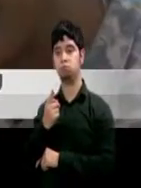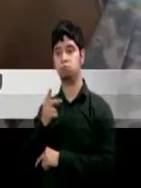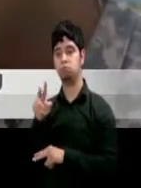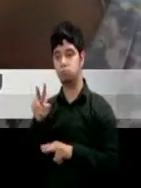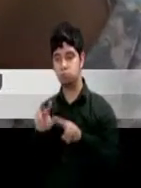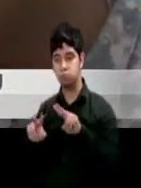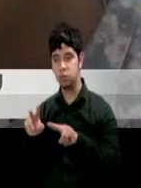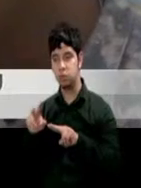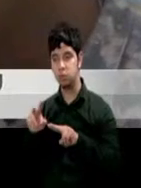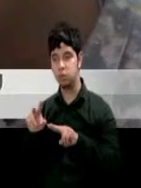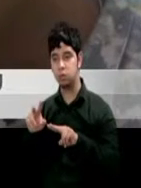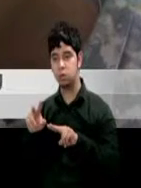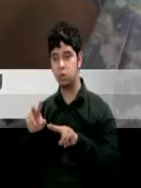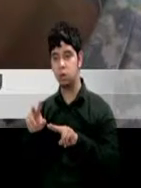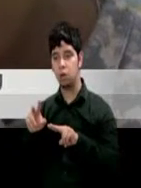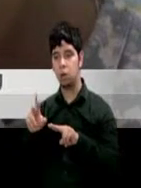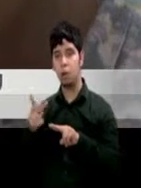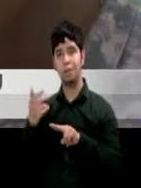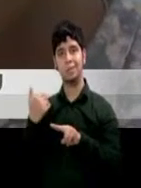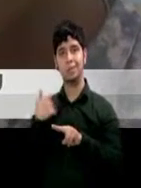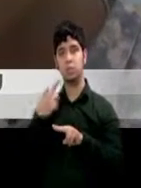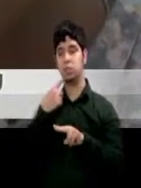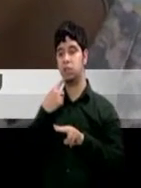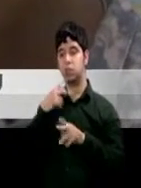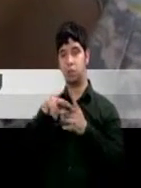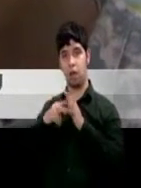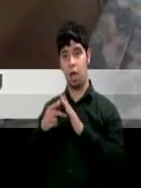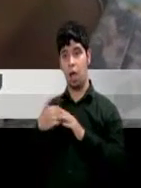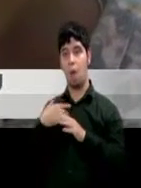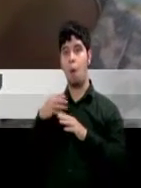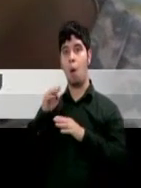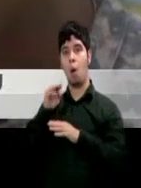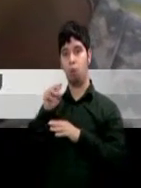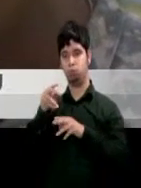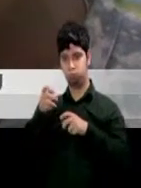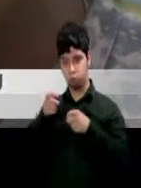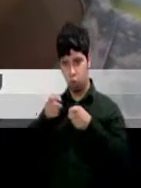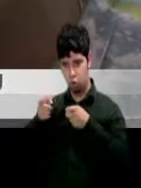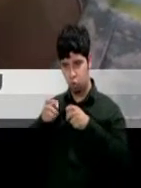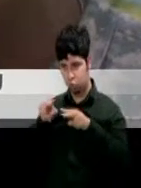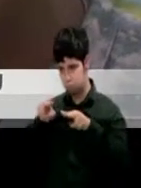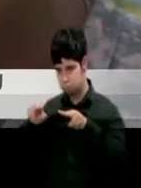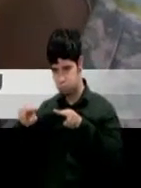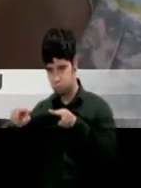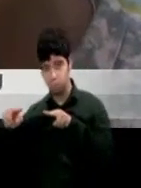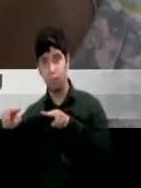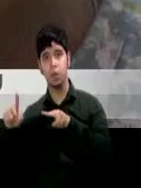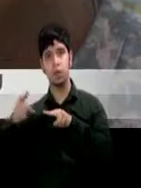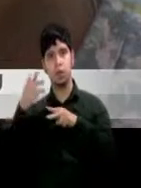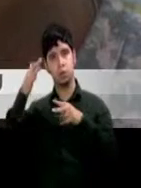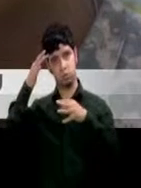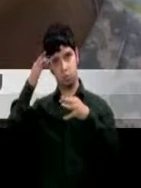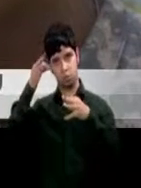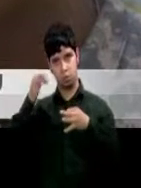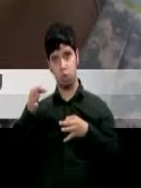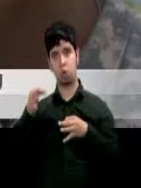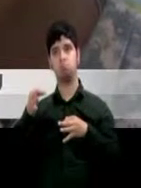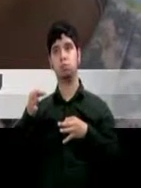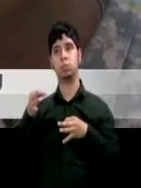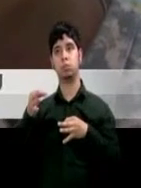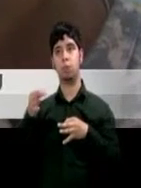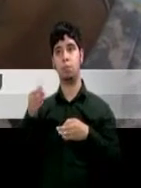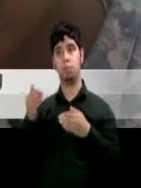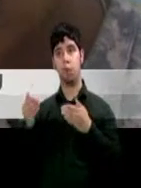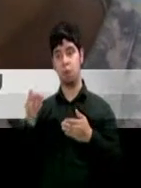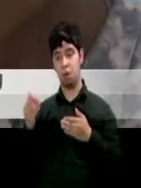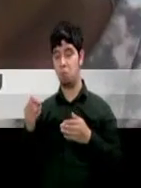en lo que describieron como monitoreo controlado a dicho equipo se le realizó pruebas extensas en Iberia para descubrir posibles